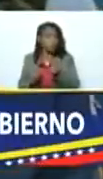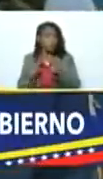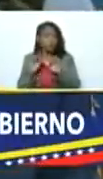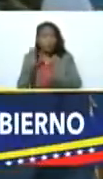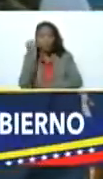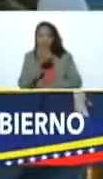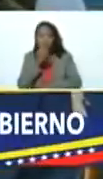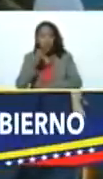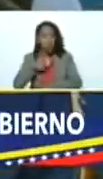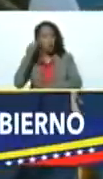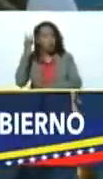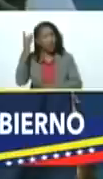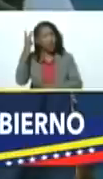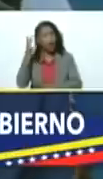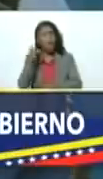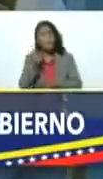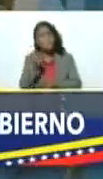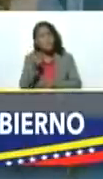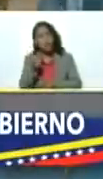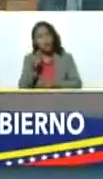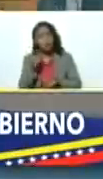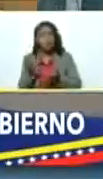estoy inventando vale un poco para